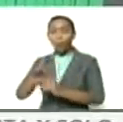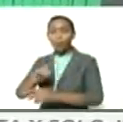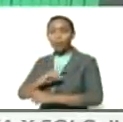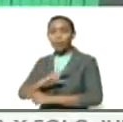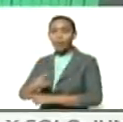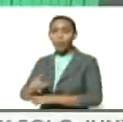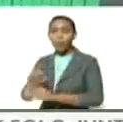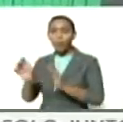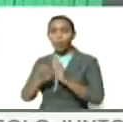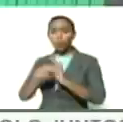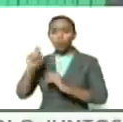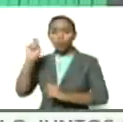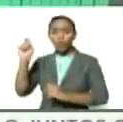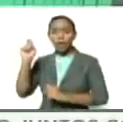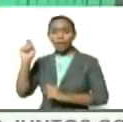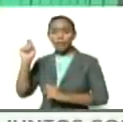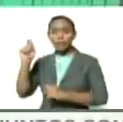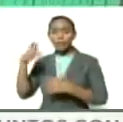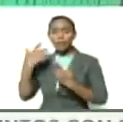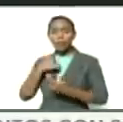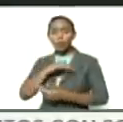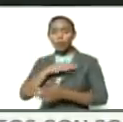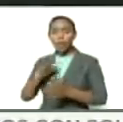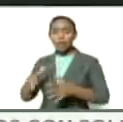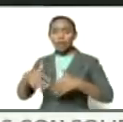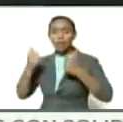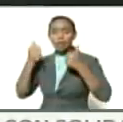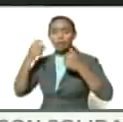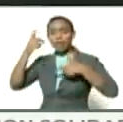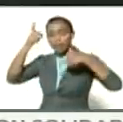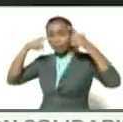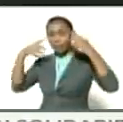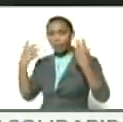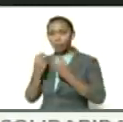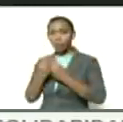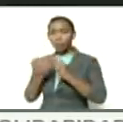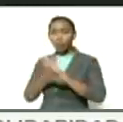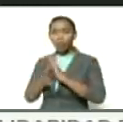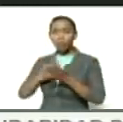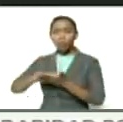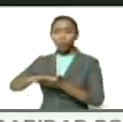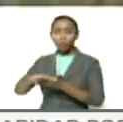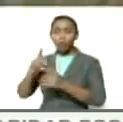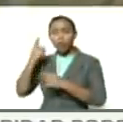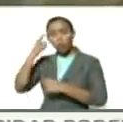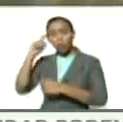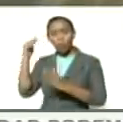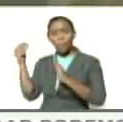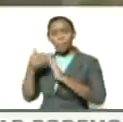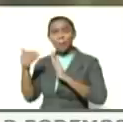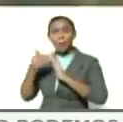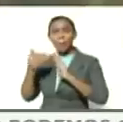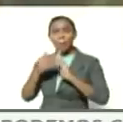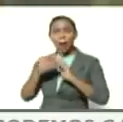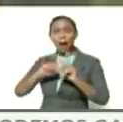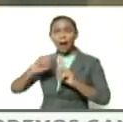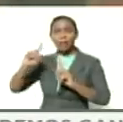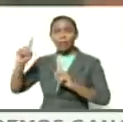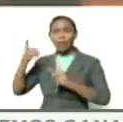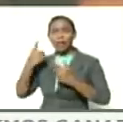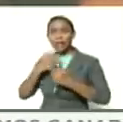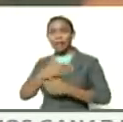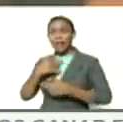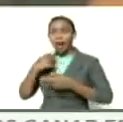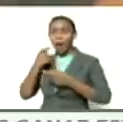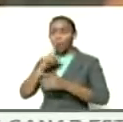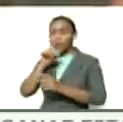constitucional con el rescate de nuestro comandante chávez también recordemos el ataque a nuestro sistema eléctrico que pretendía